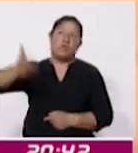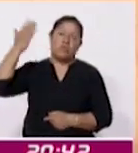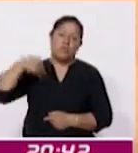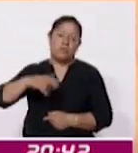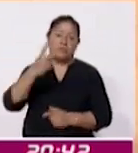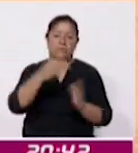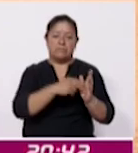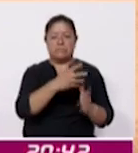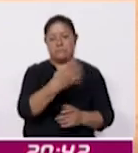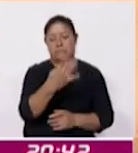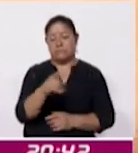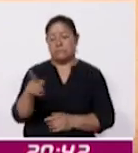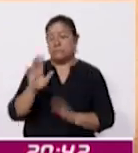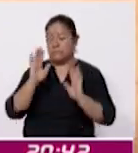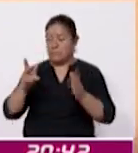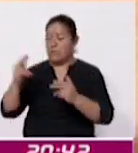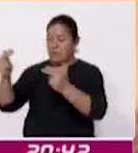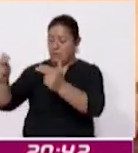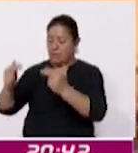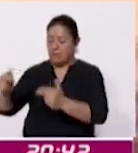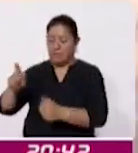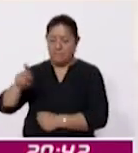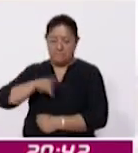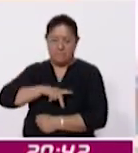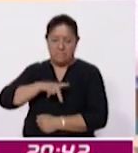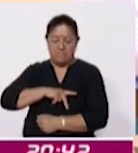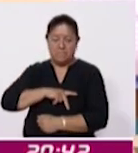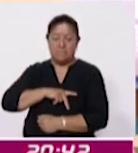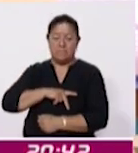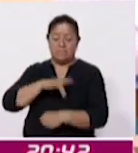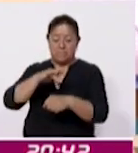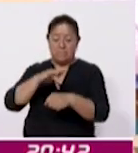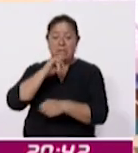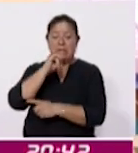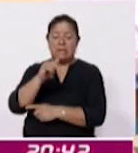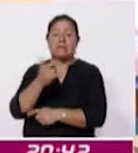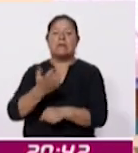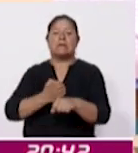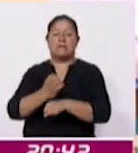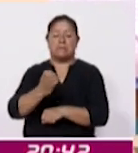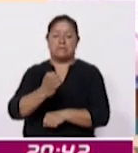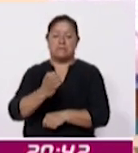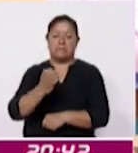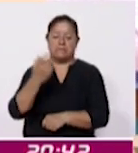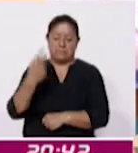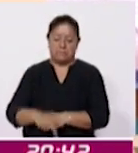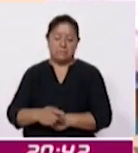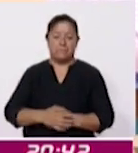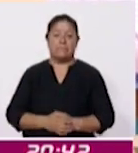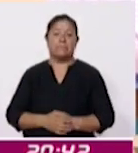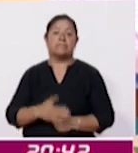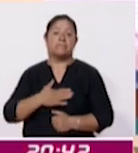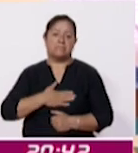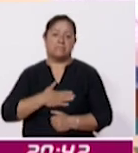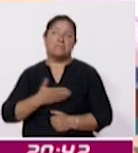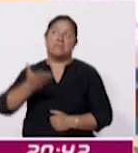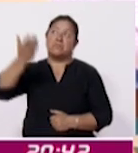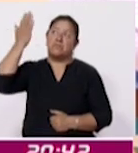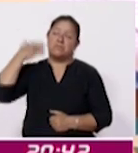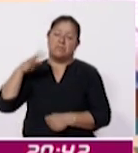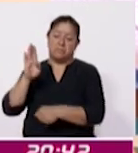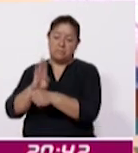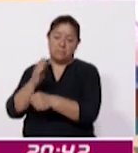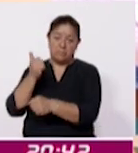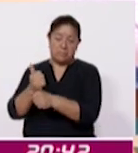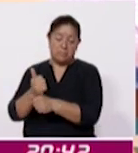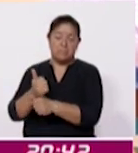en 2014 fue declarada Patrimonio Inmaterial del Estado nosotros venimos desde mi bisabuela mi